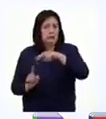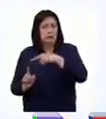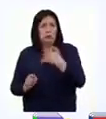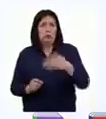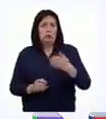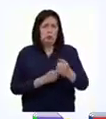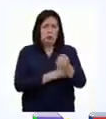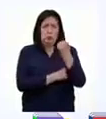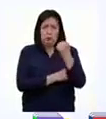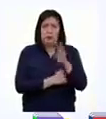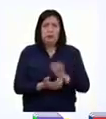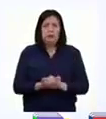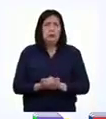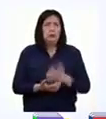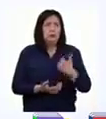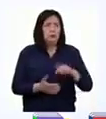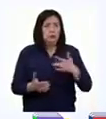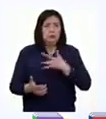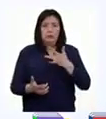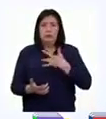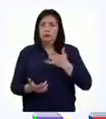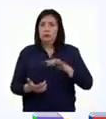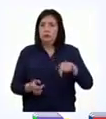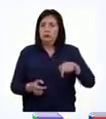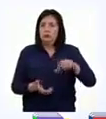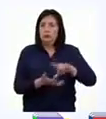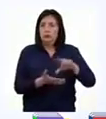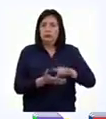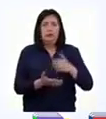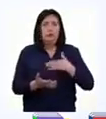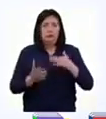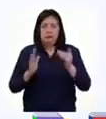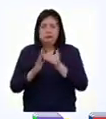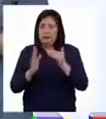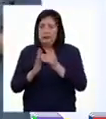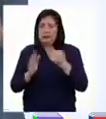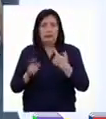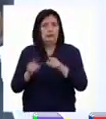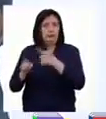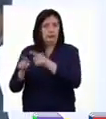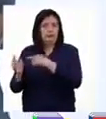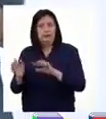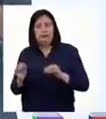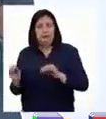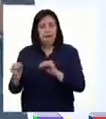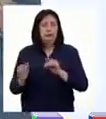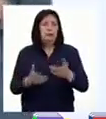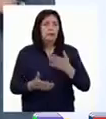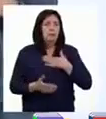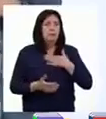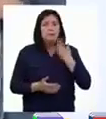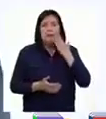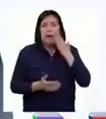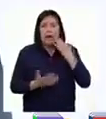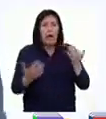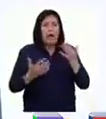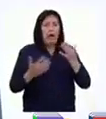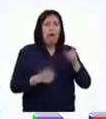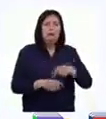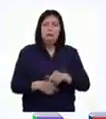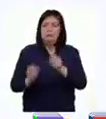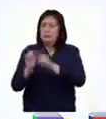Fue tan fuerte que le sintió hasta Lima. En mi casa hubo distintas reacciones. Mi mamá se asustó muchísimo.